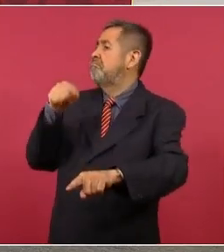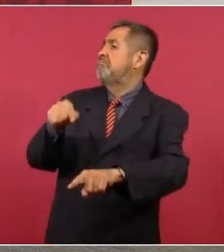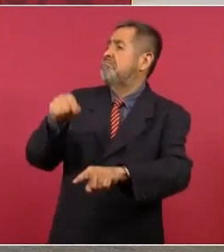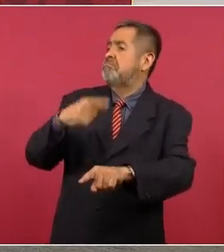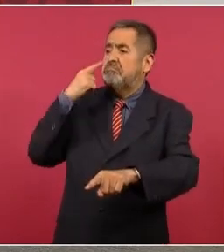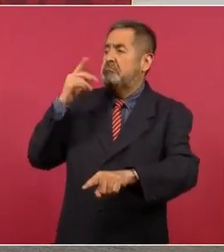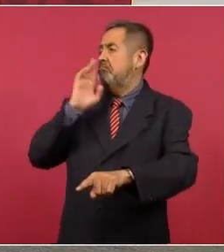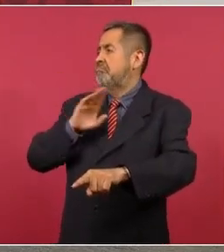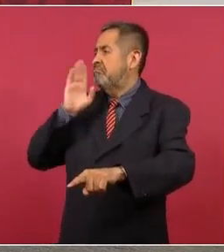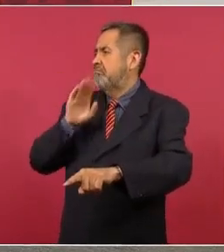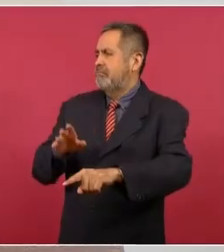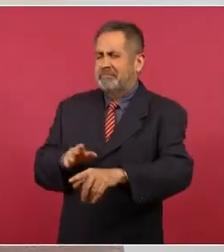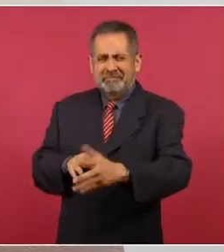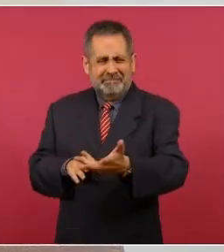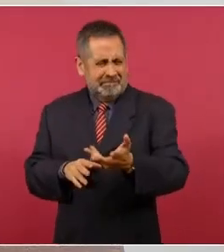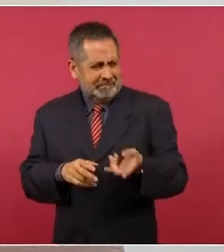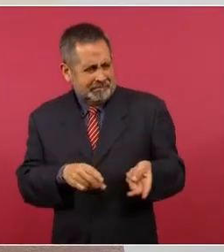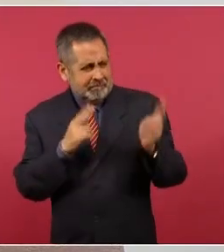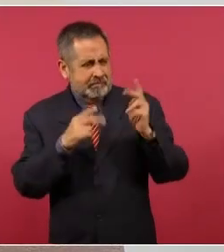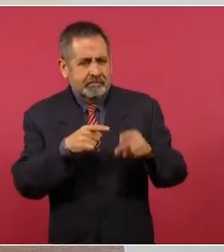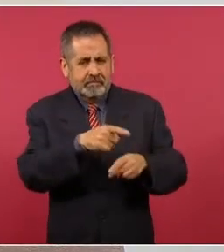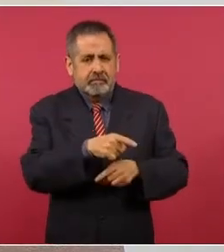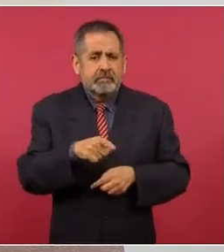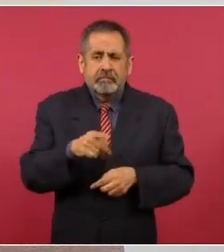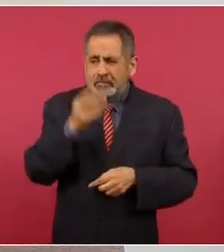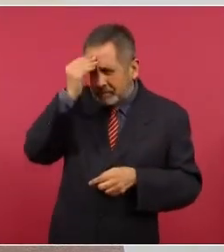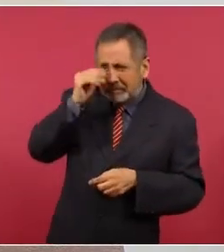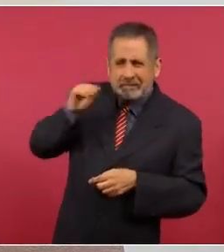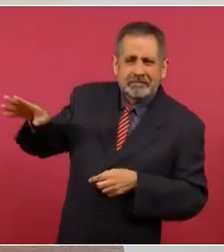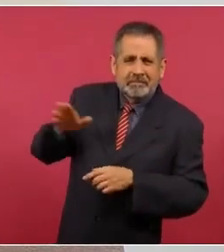que pueda perjudicarnos